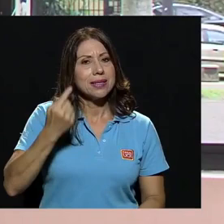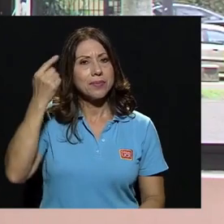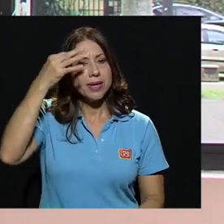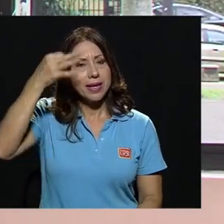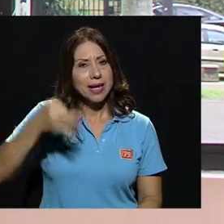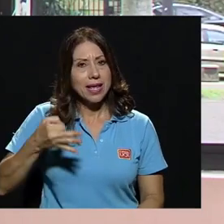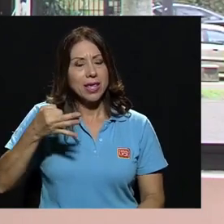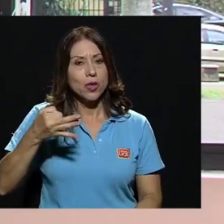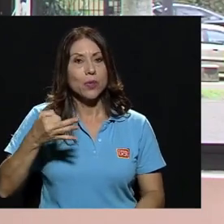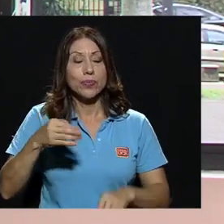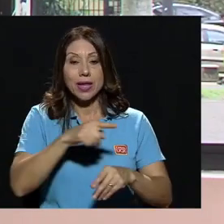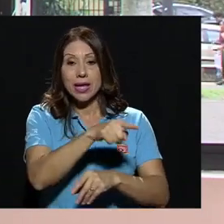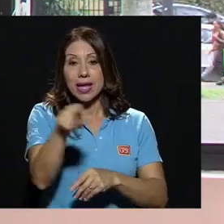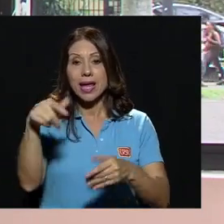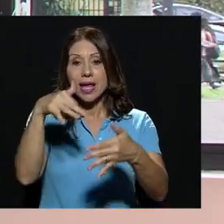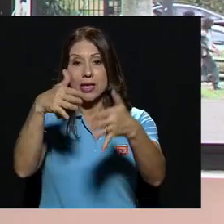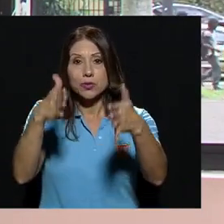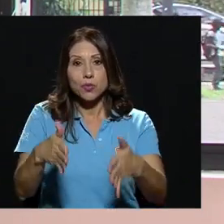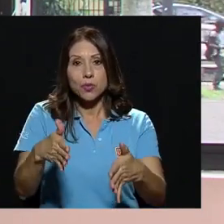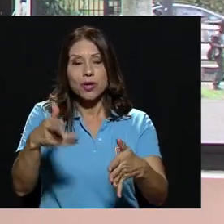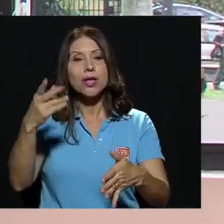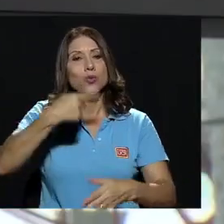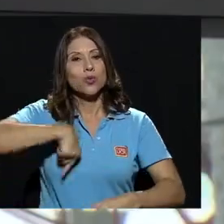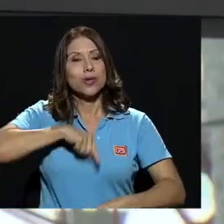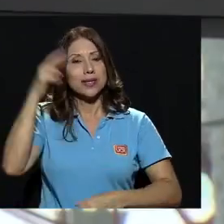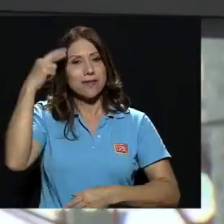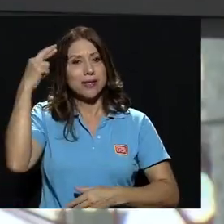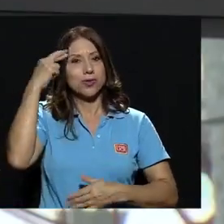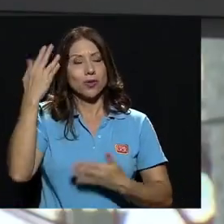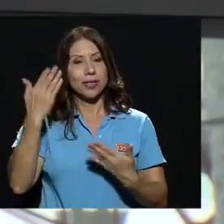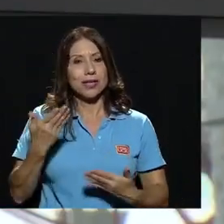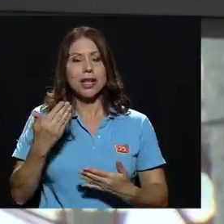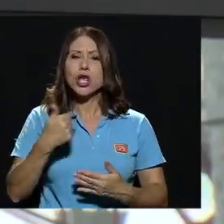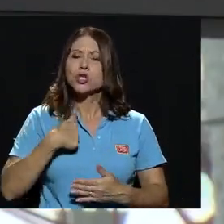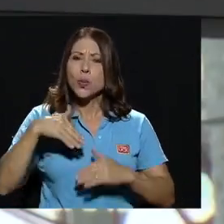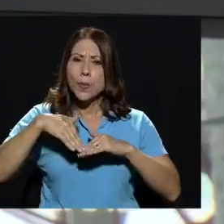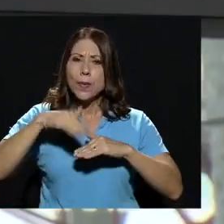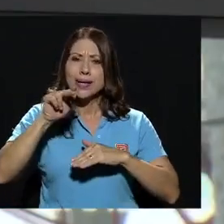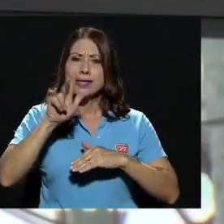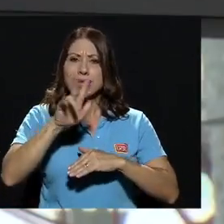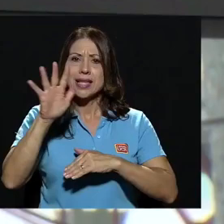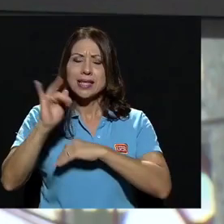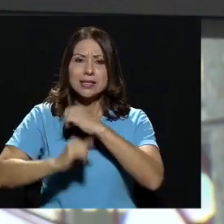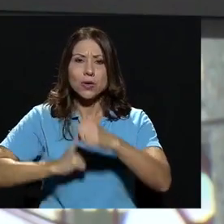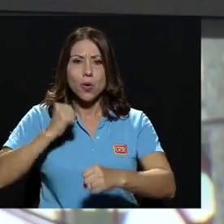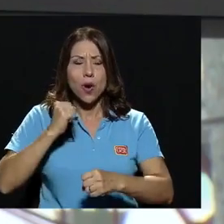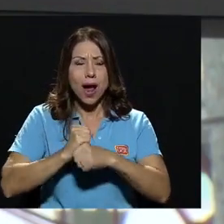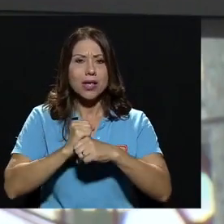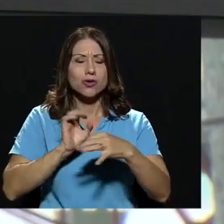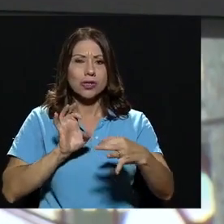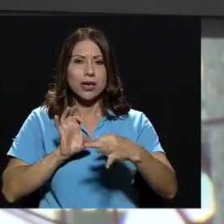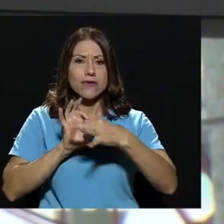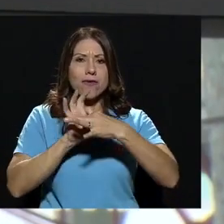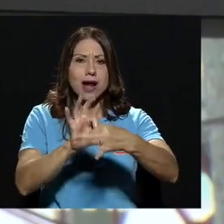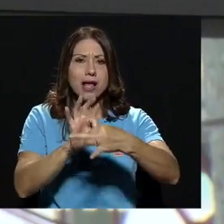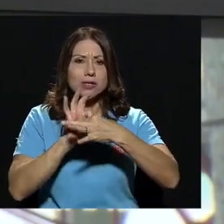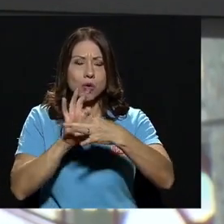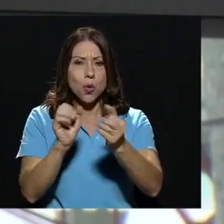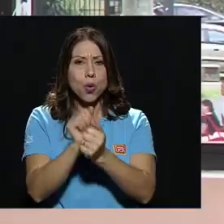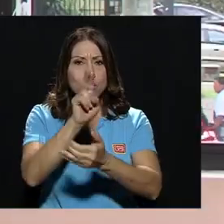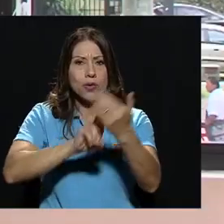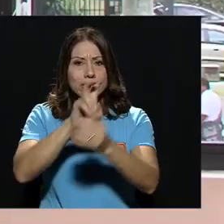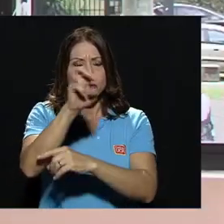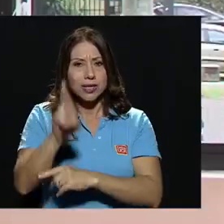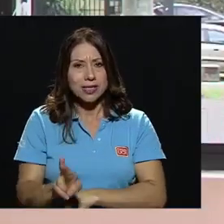la población estudiantil es nuestra razón de ser. Yo tengo más de 35 años de tener relación con la Universidad de Costa